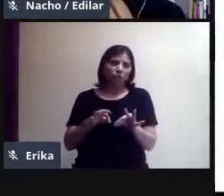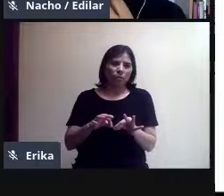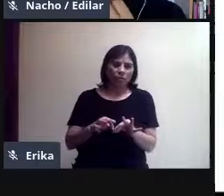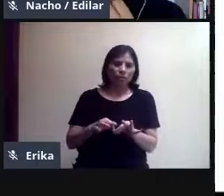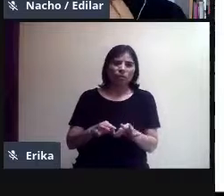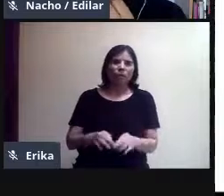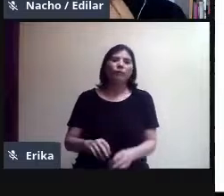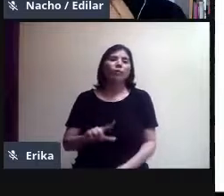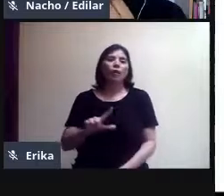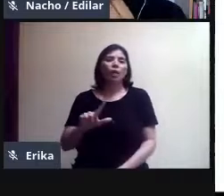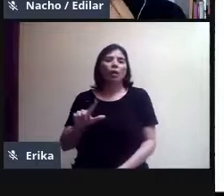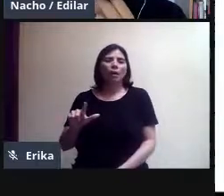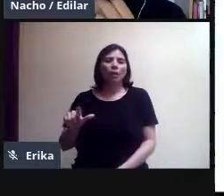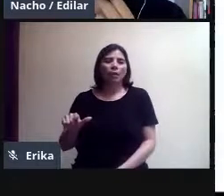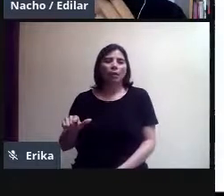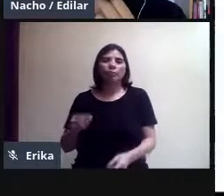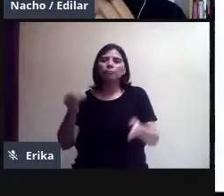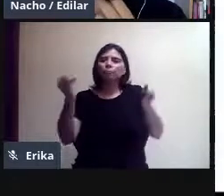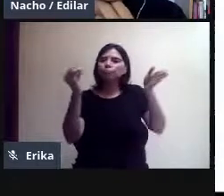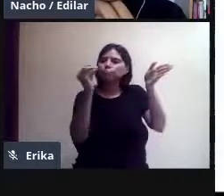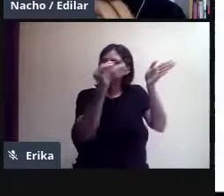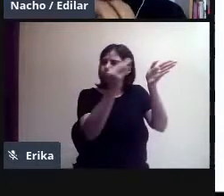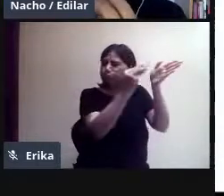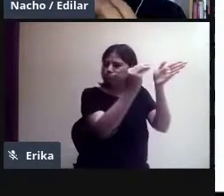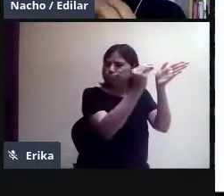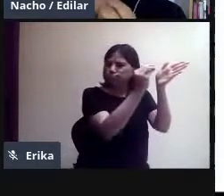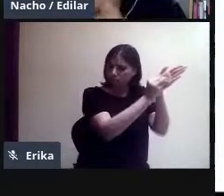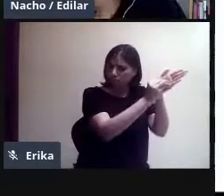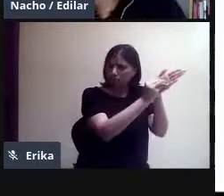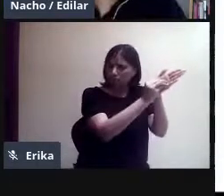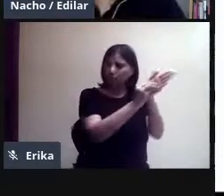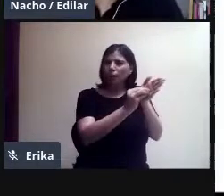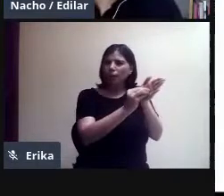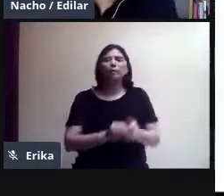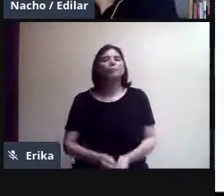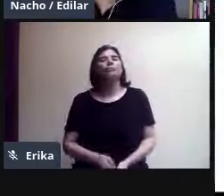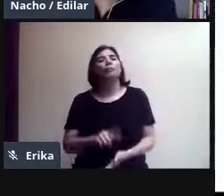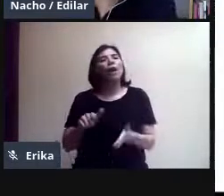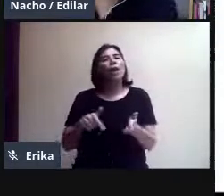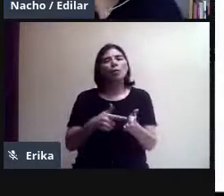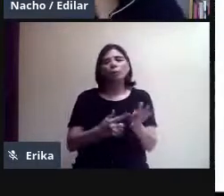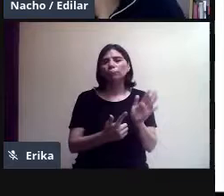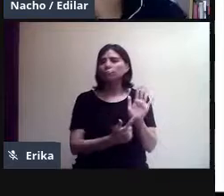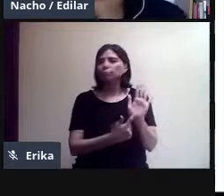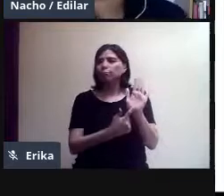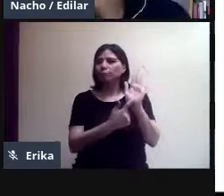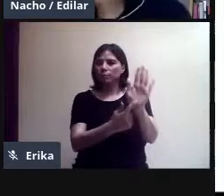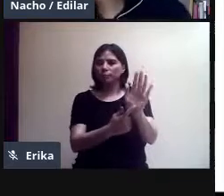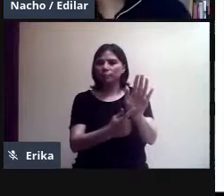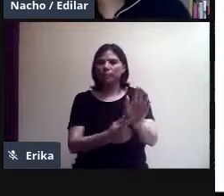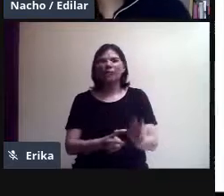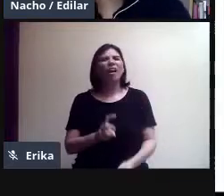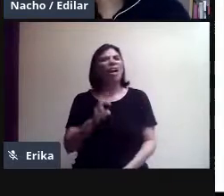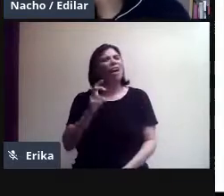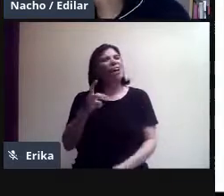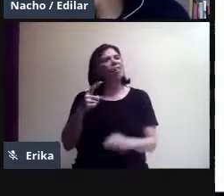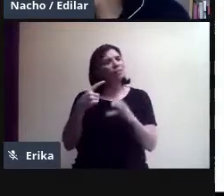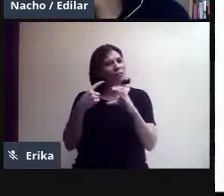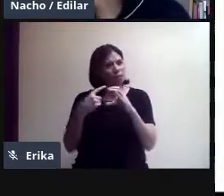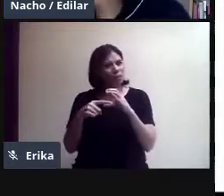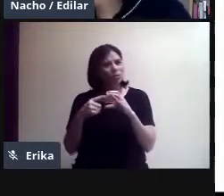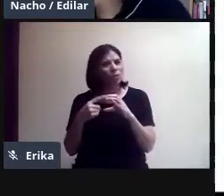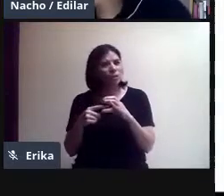ya en el sitio donde se vaya a publicar la videollamada. Y ese correo que llega también